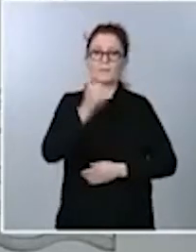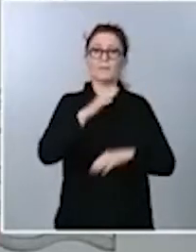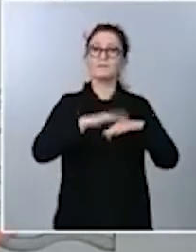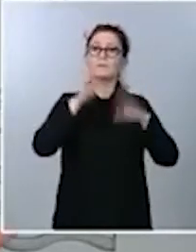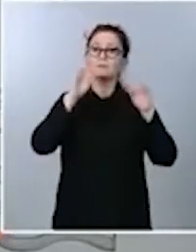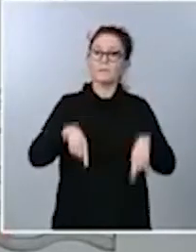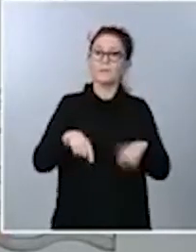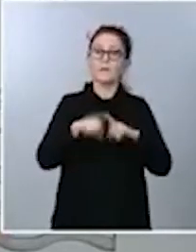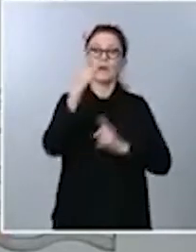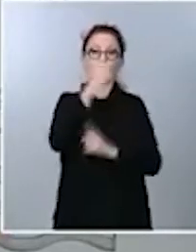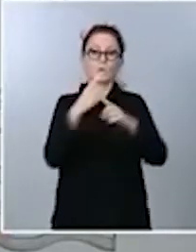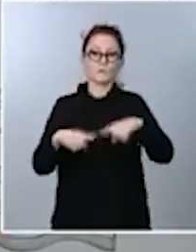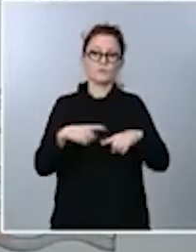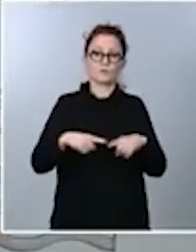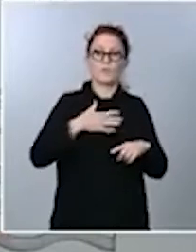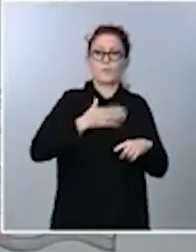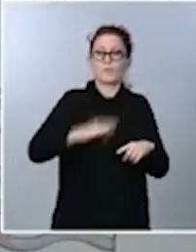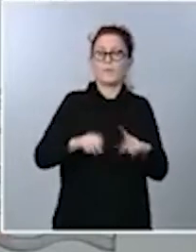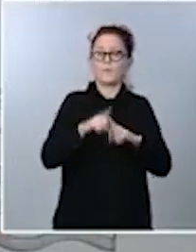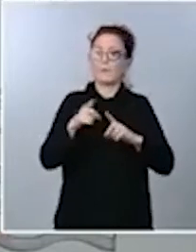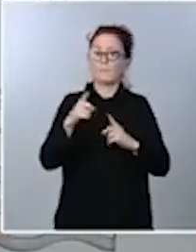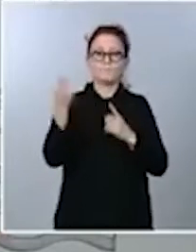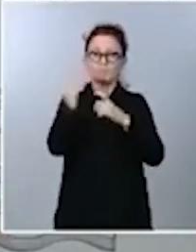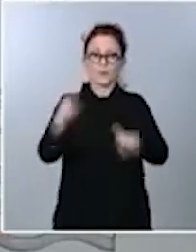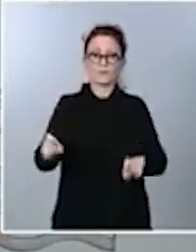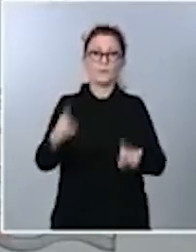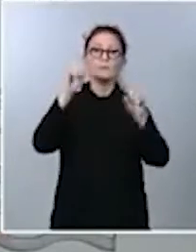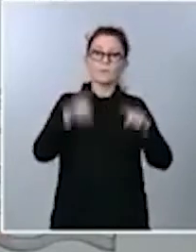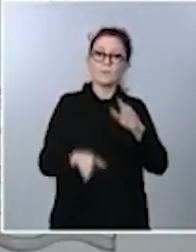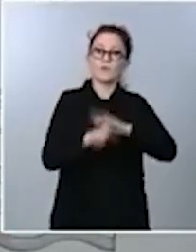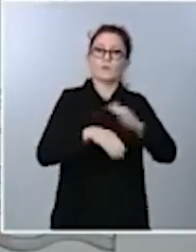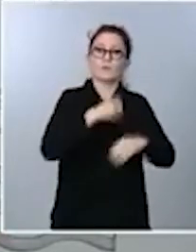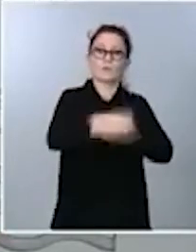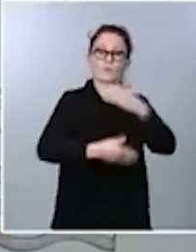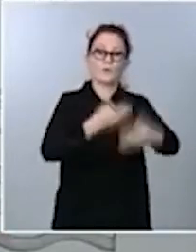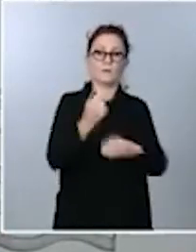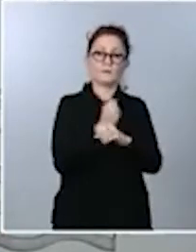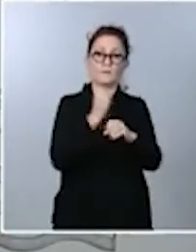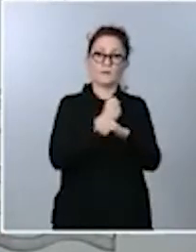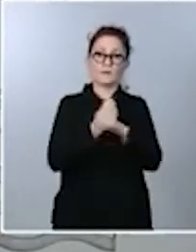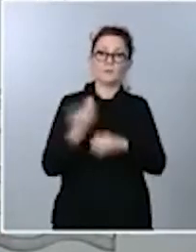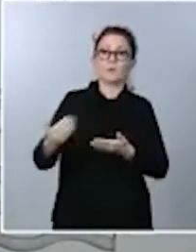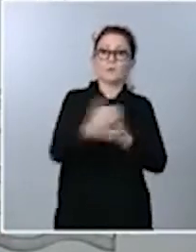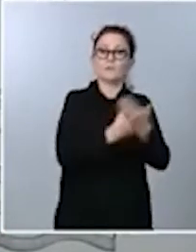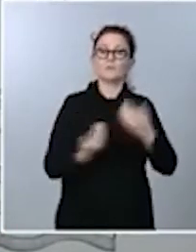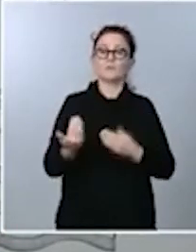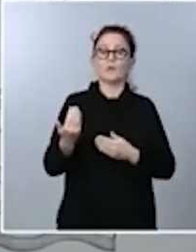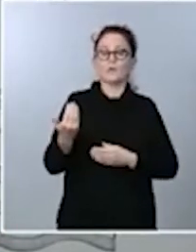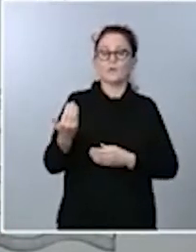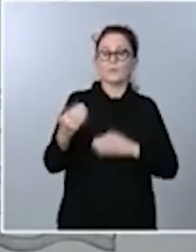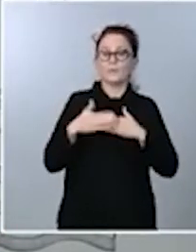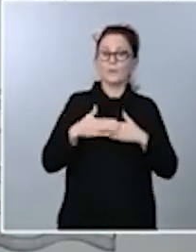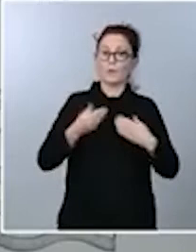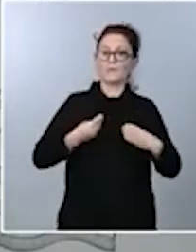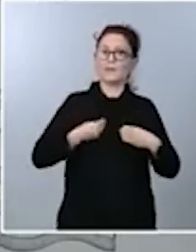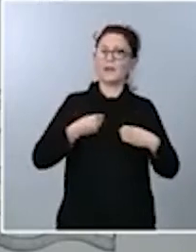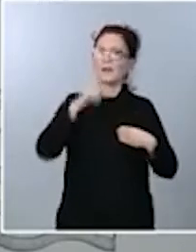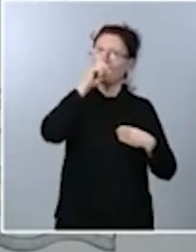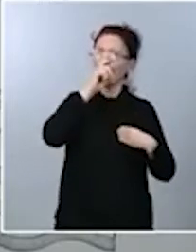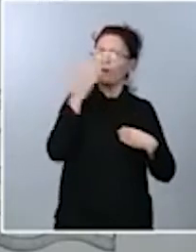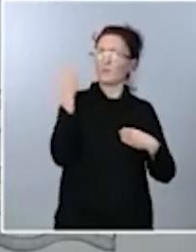Seguimos trabajando en la agilización del ingreso mínimo vital. Creo recordar que el ministro Escrivá dijo hace unos días que ya hay